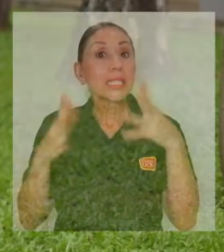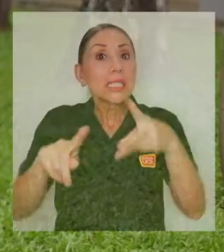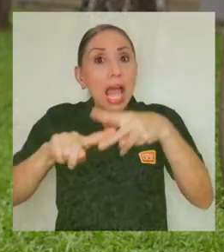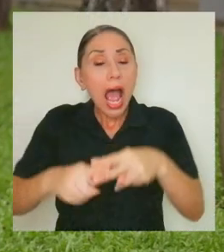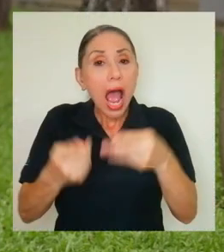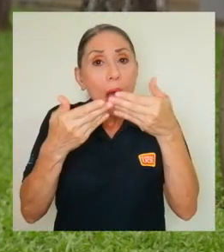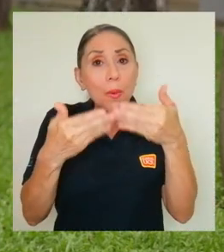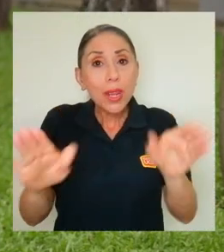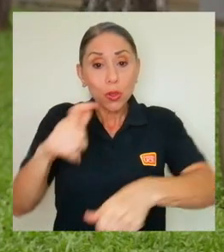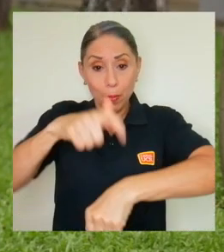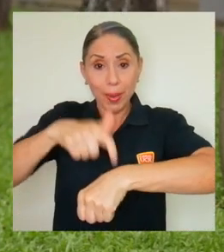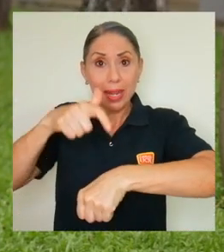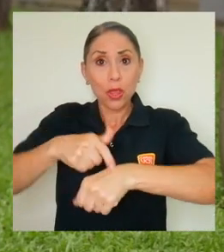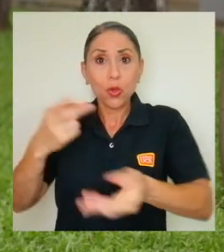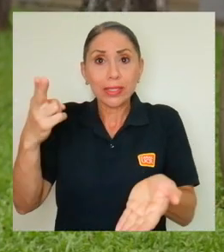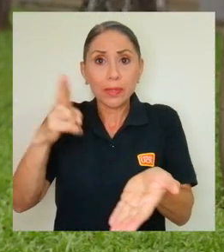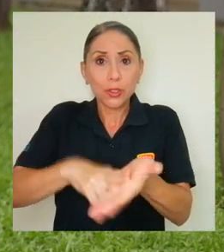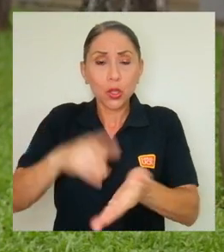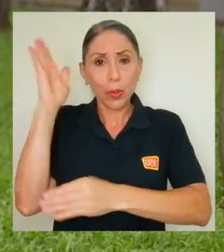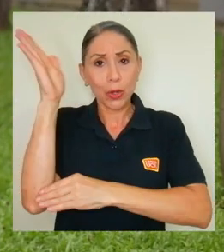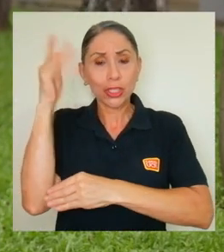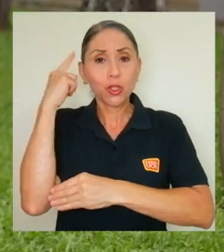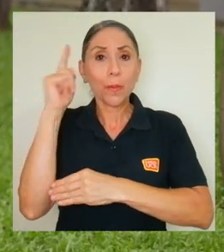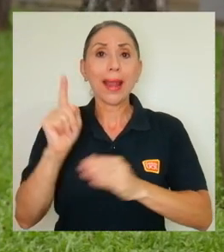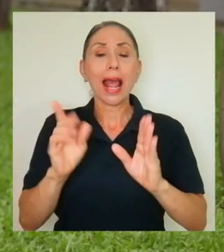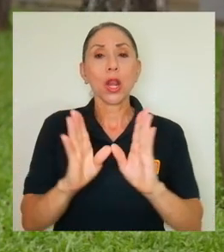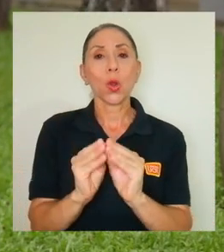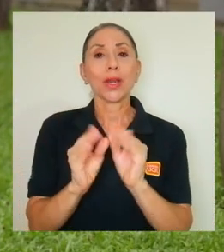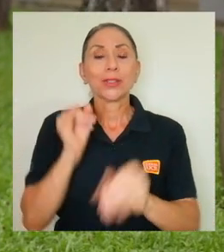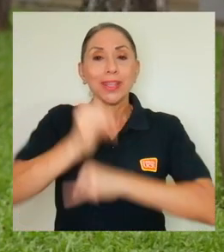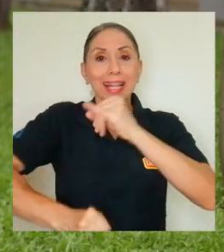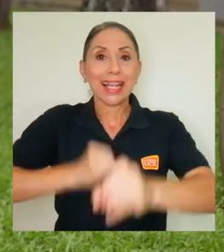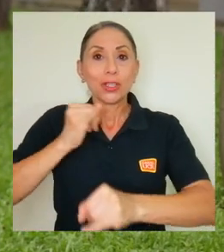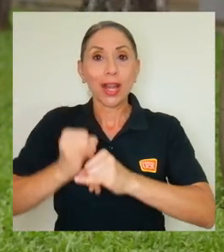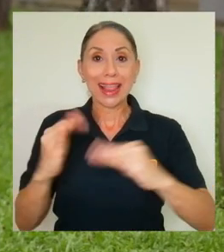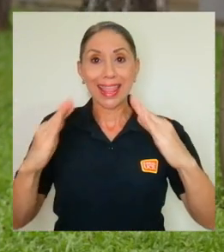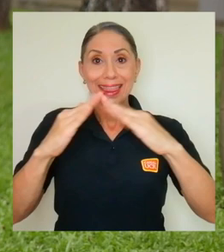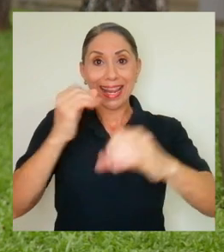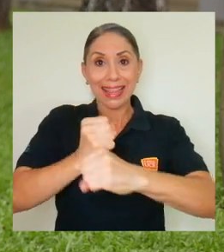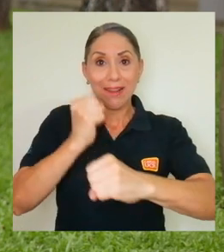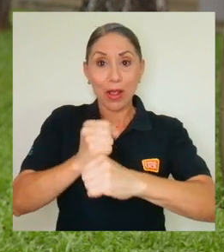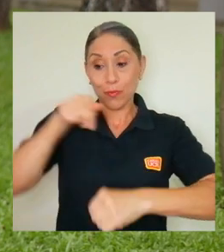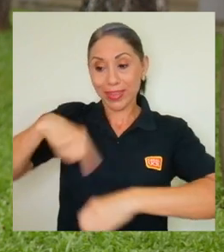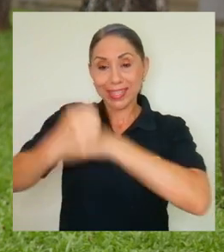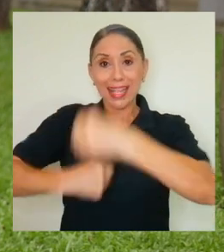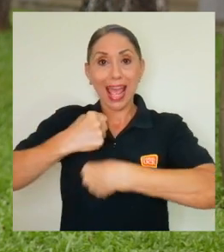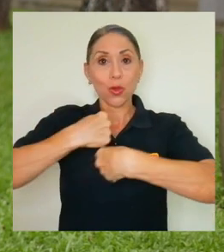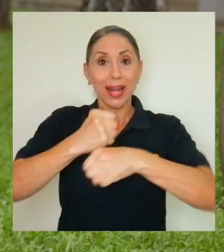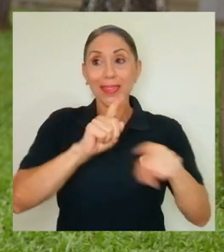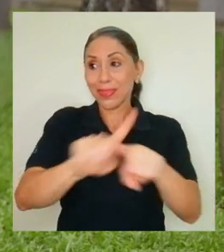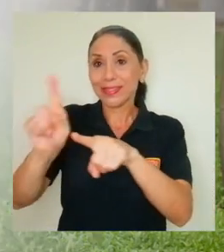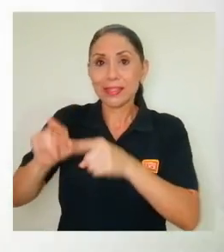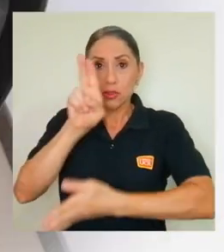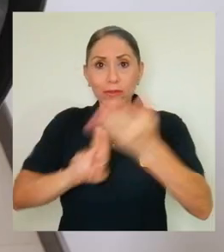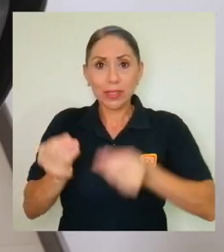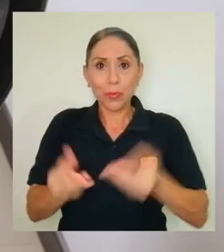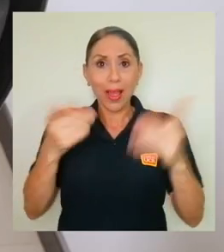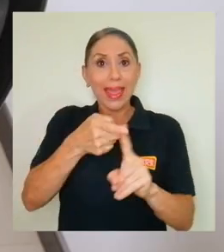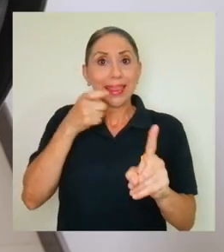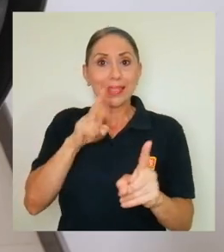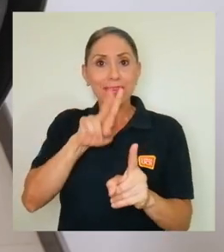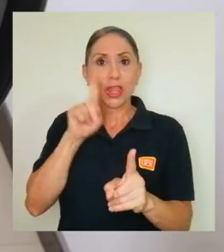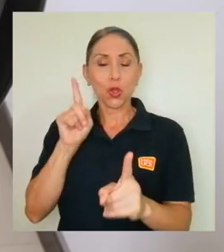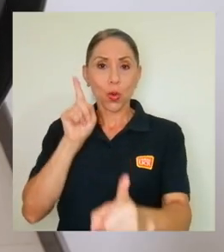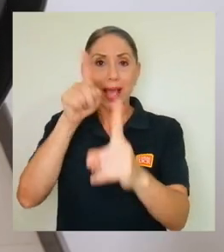Ya está abierto el periodo de inscripción de ponencias para el Congreso Internacional de Teletrabajo que realizarán este año las universidades públicas. Del